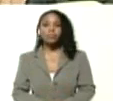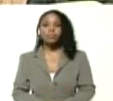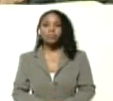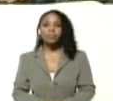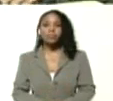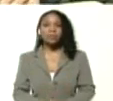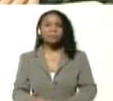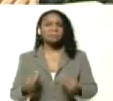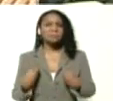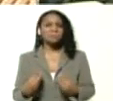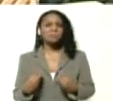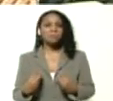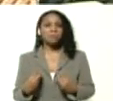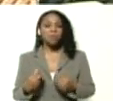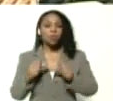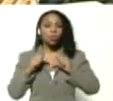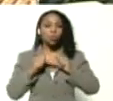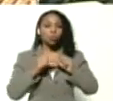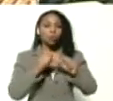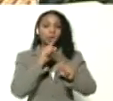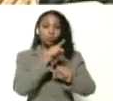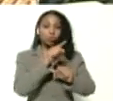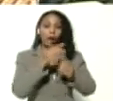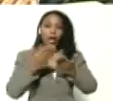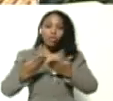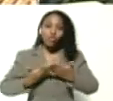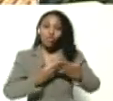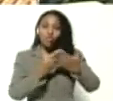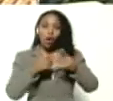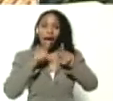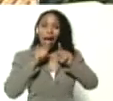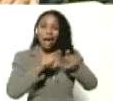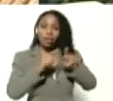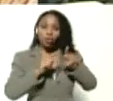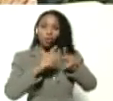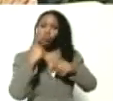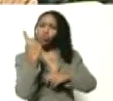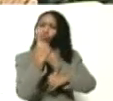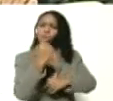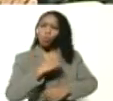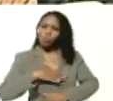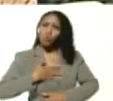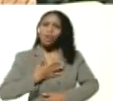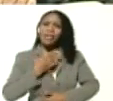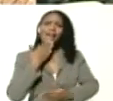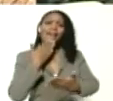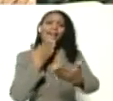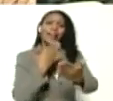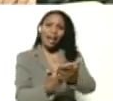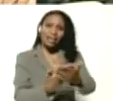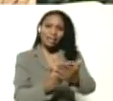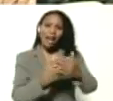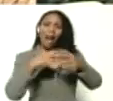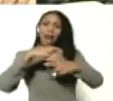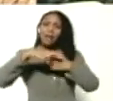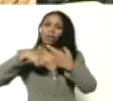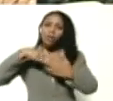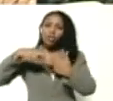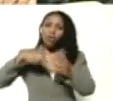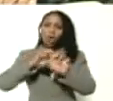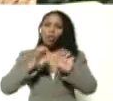para la continuidad de sus estudios, esto solo es posible gracias a la revolución